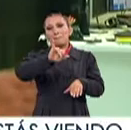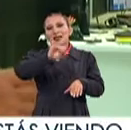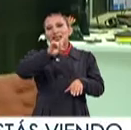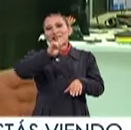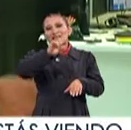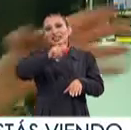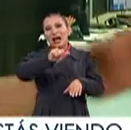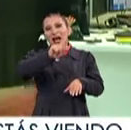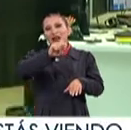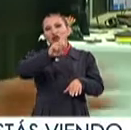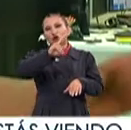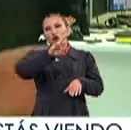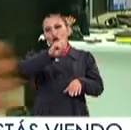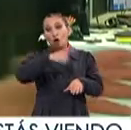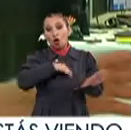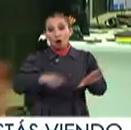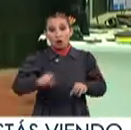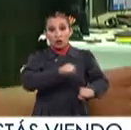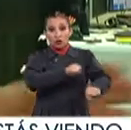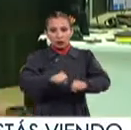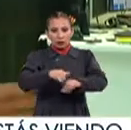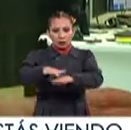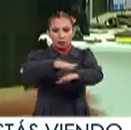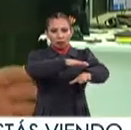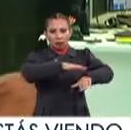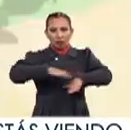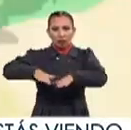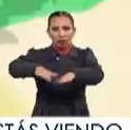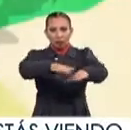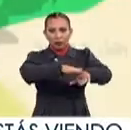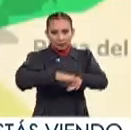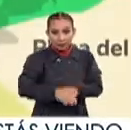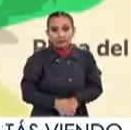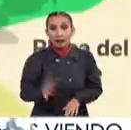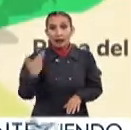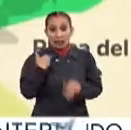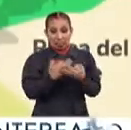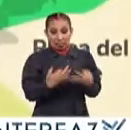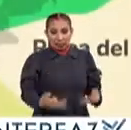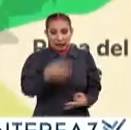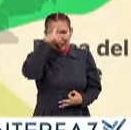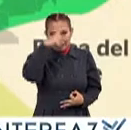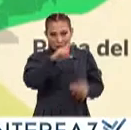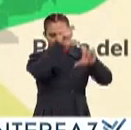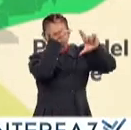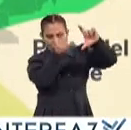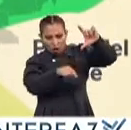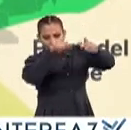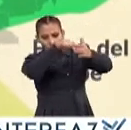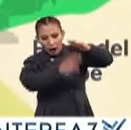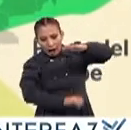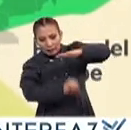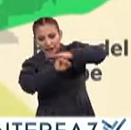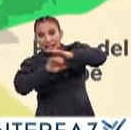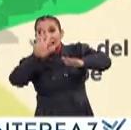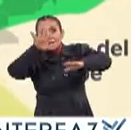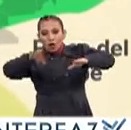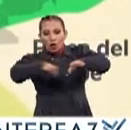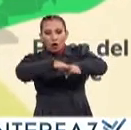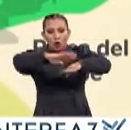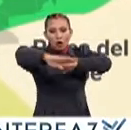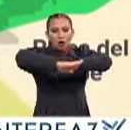si el sismo es también fuerte, vamos a sentir oscilatorio El territorio mexicano está situado sobre cinco placas